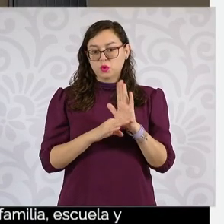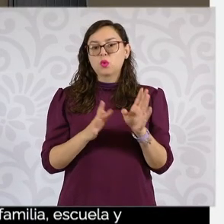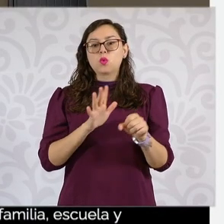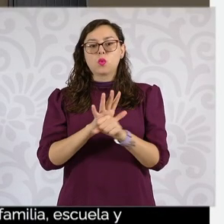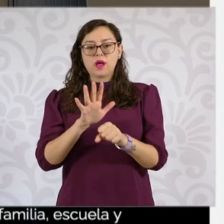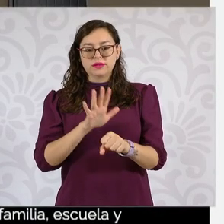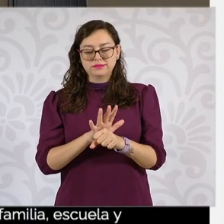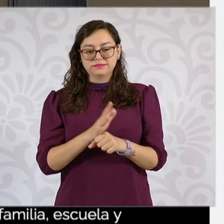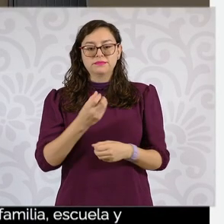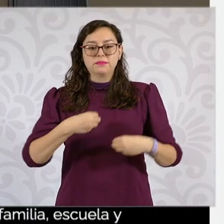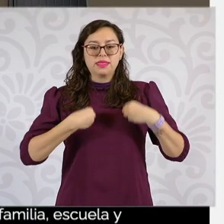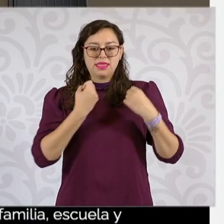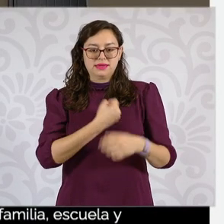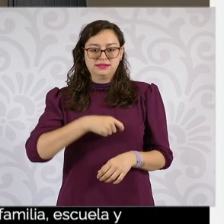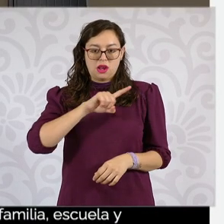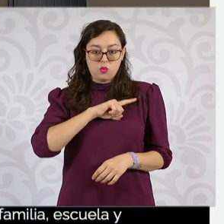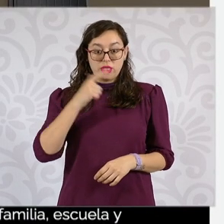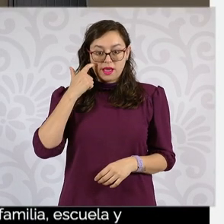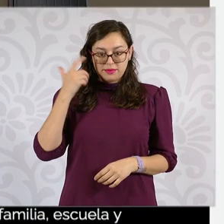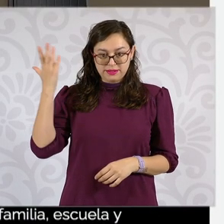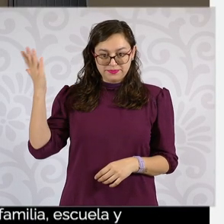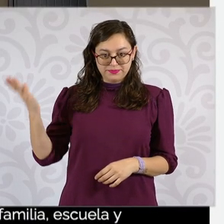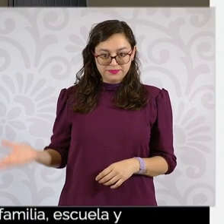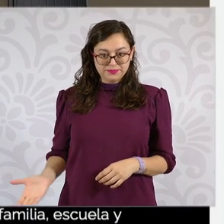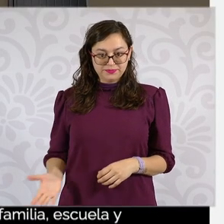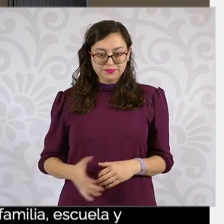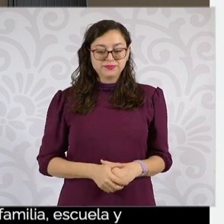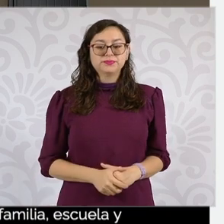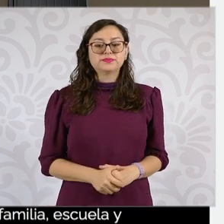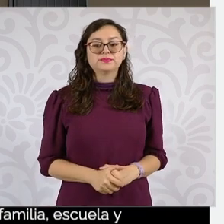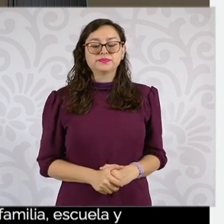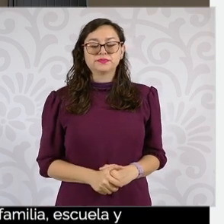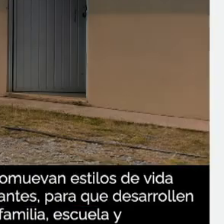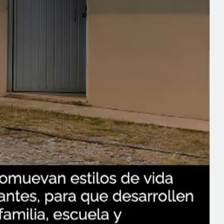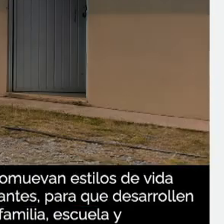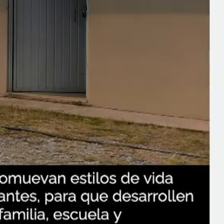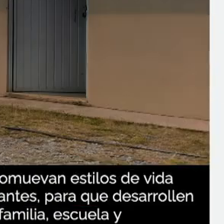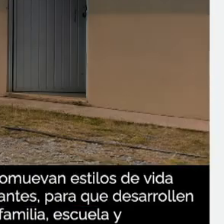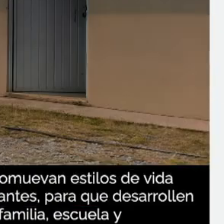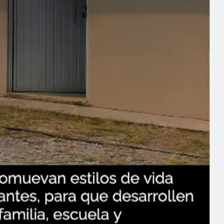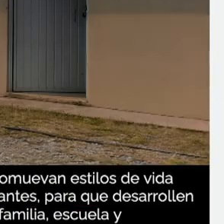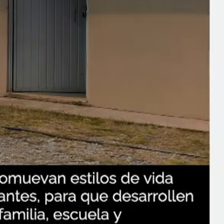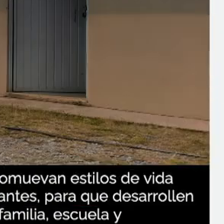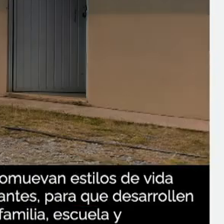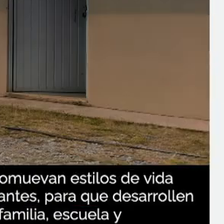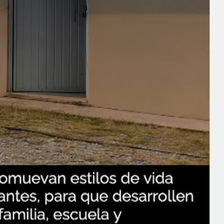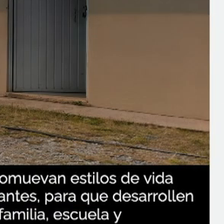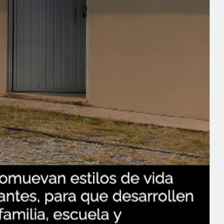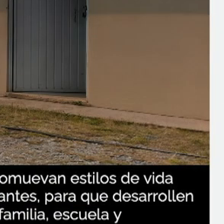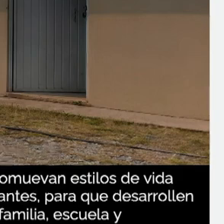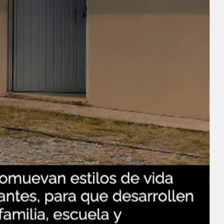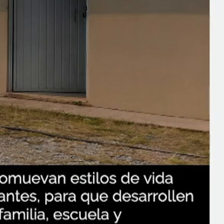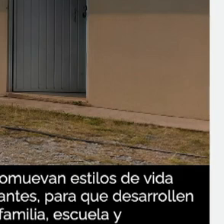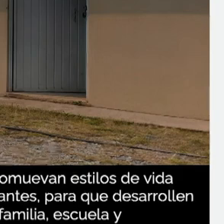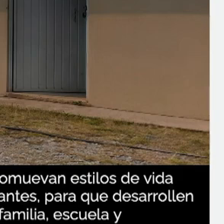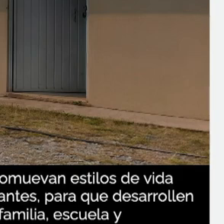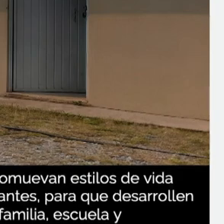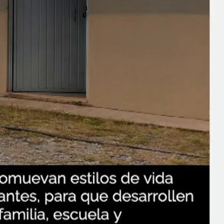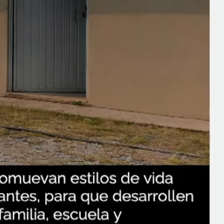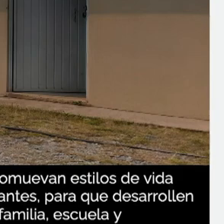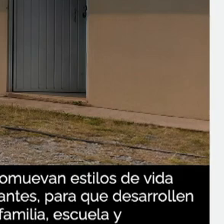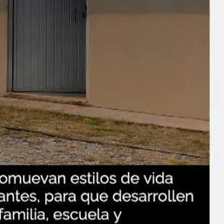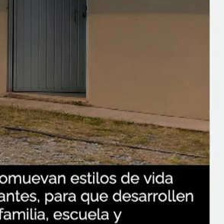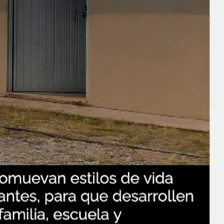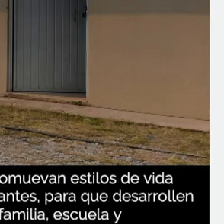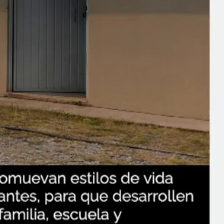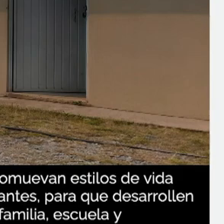saludable, es decir, los libros de texto y la nueva escuela mexicana ya tiene contemplado este eje.